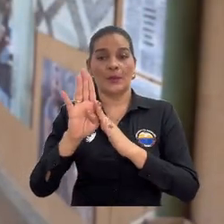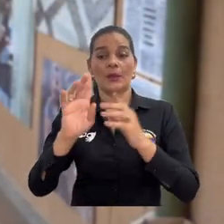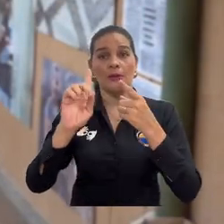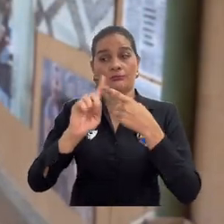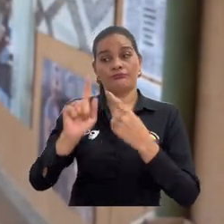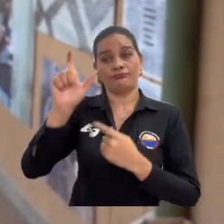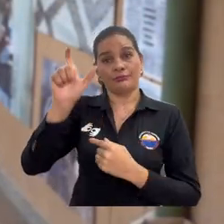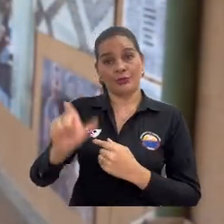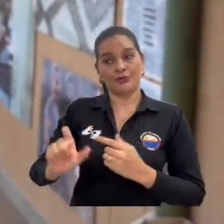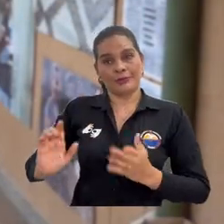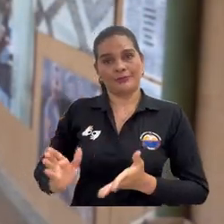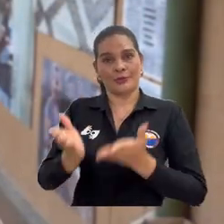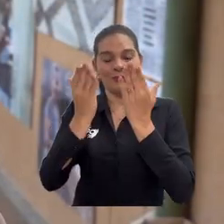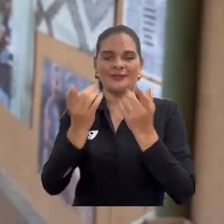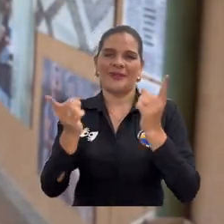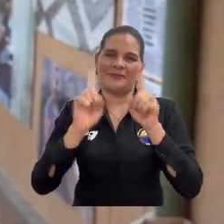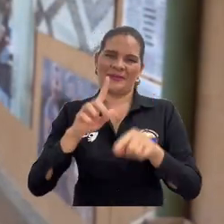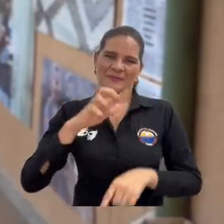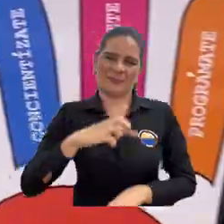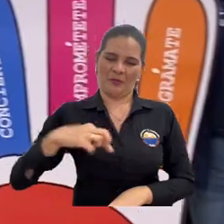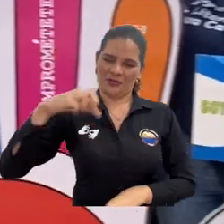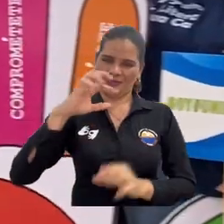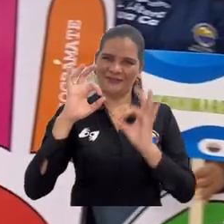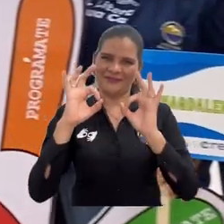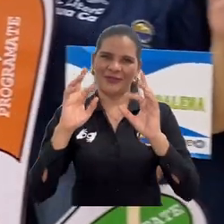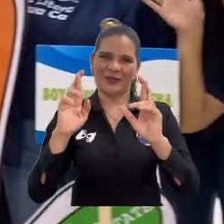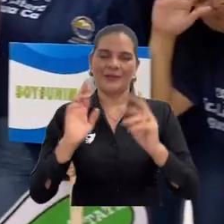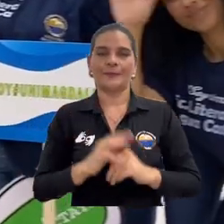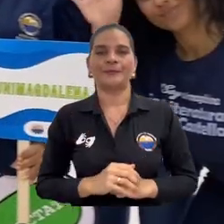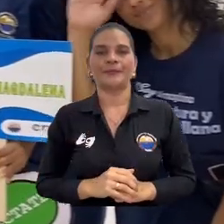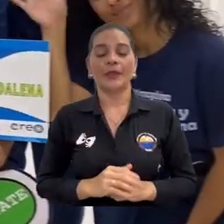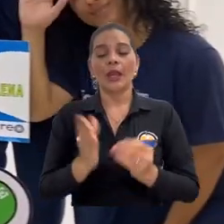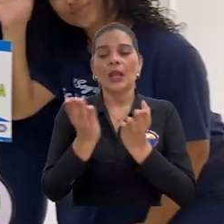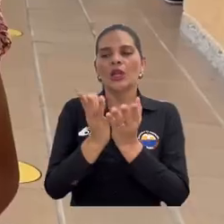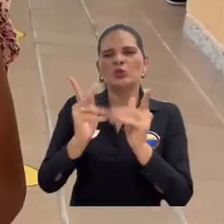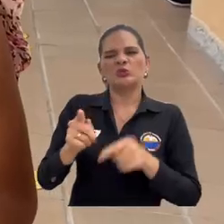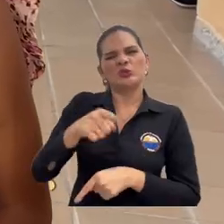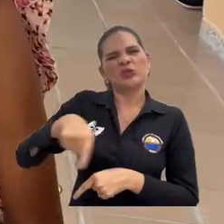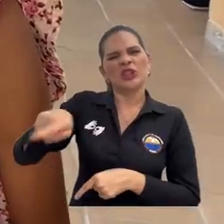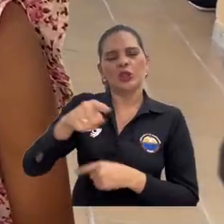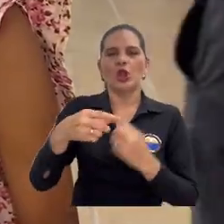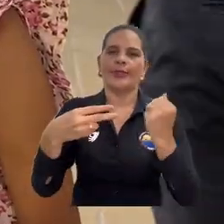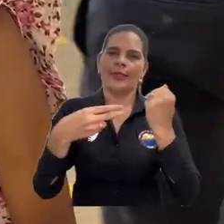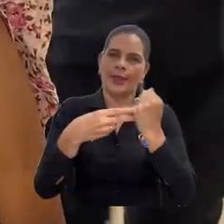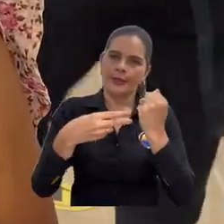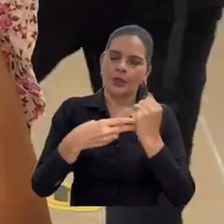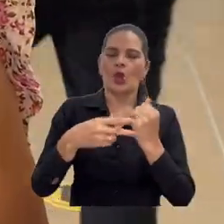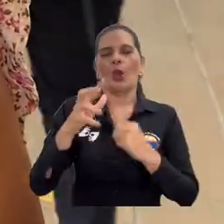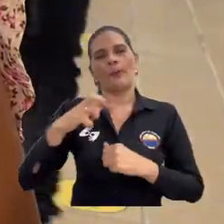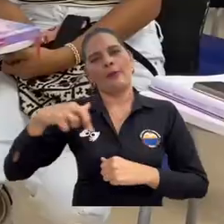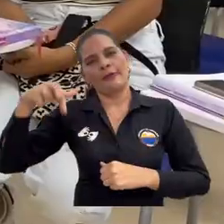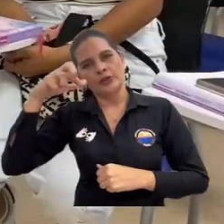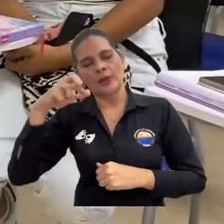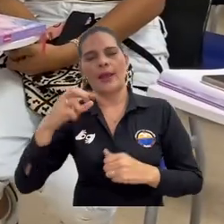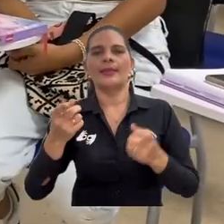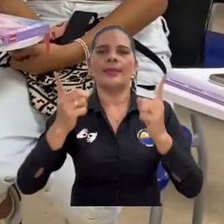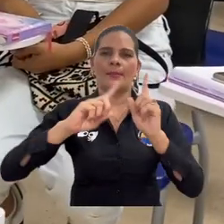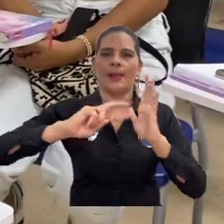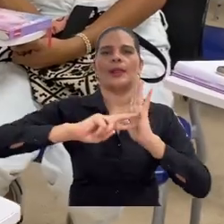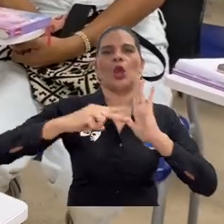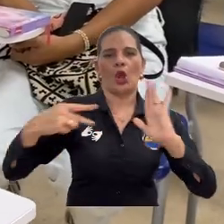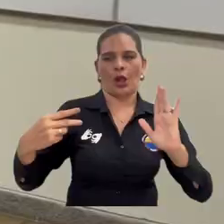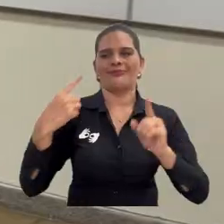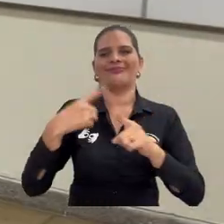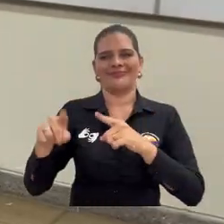primeramente como personas y profesionales. Los nuevos estudiantes se han distribuido en los programas técnicos profesionales y laborales,